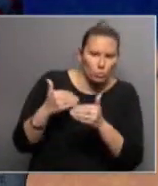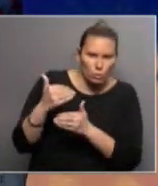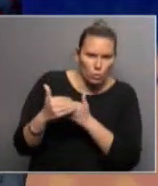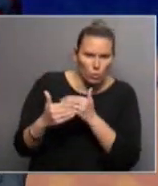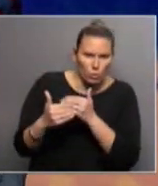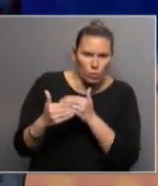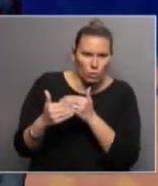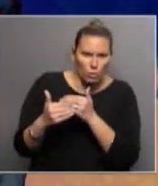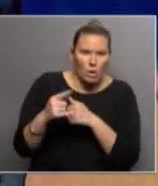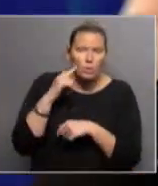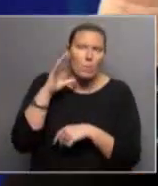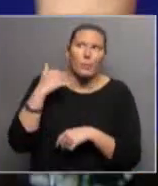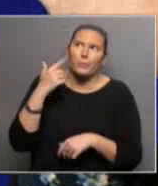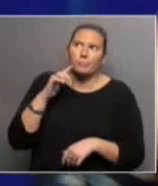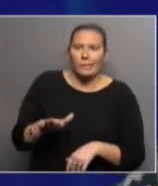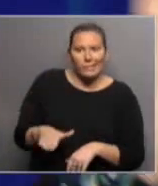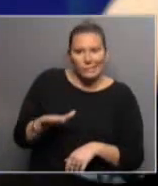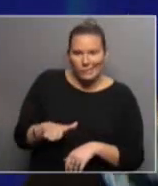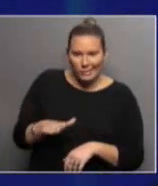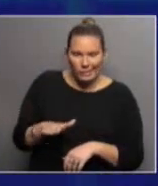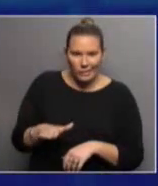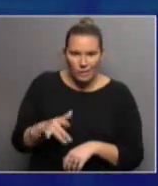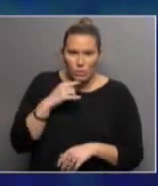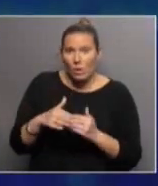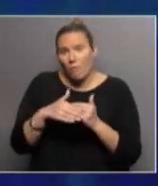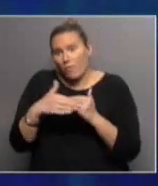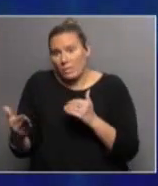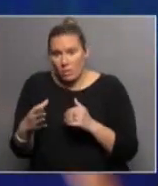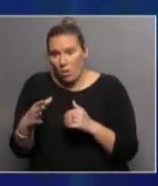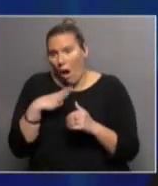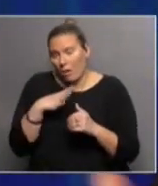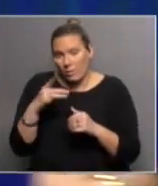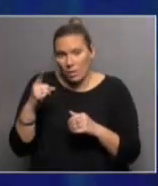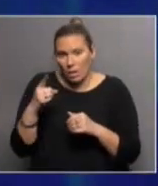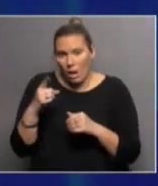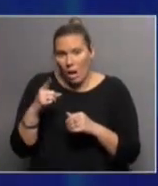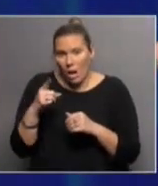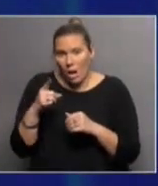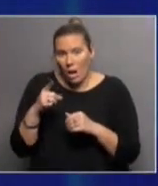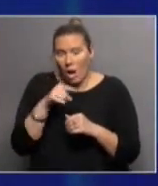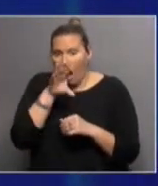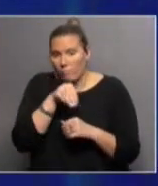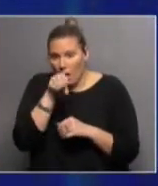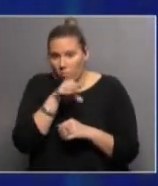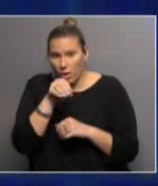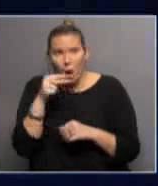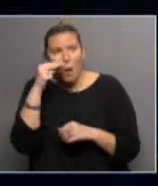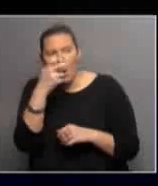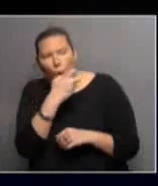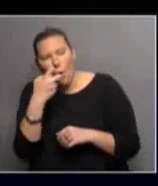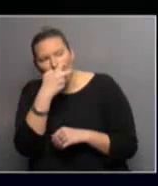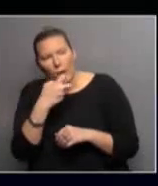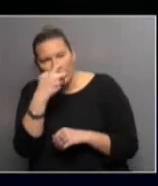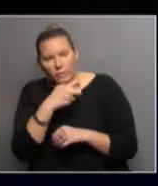No sé, yo recuerdo mi infancia, un vecino que tenía que hablaba por mirar la boca,